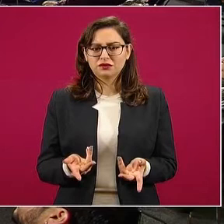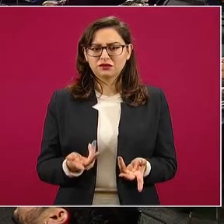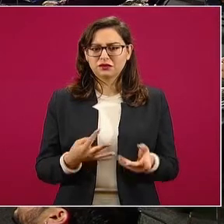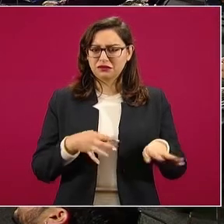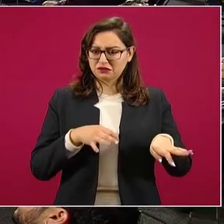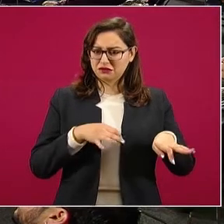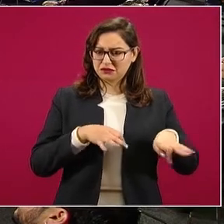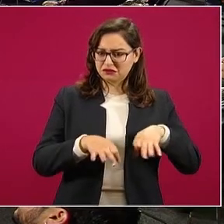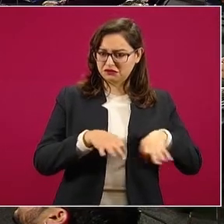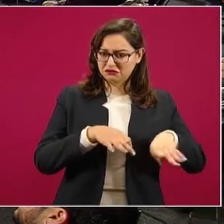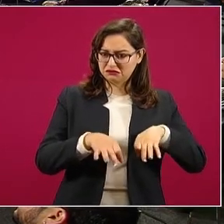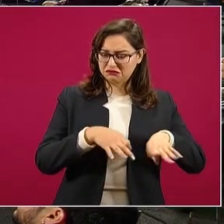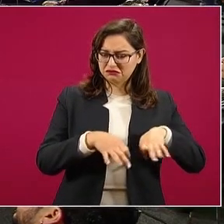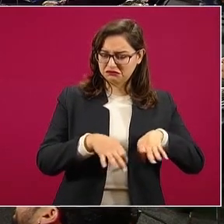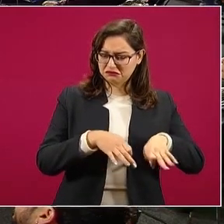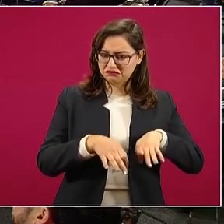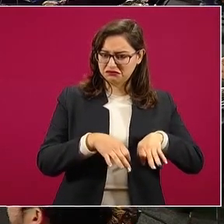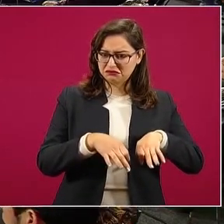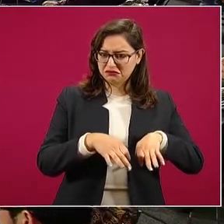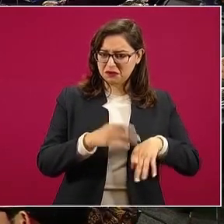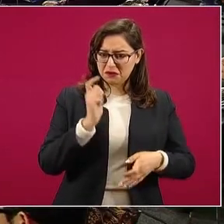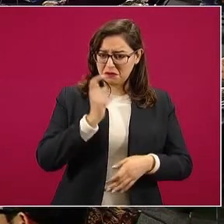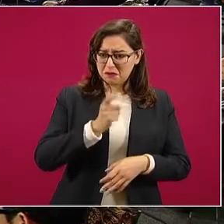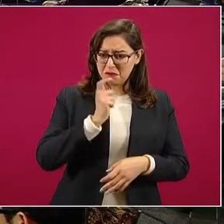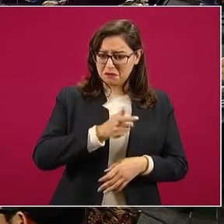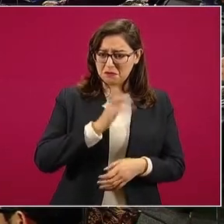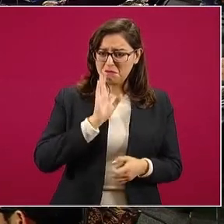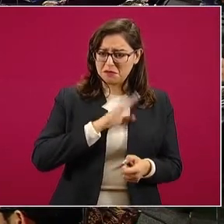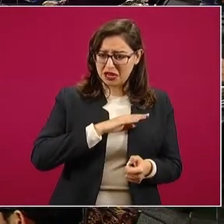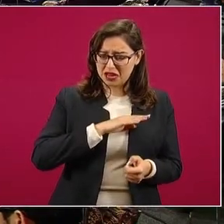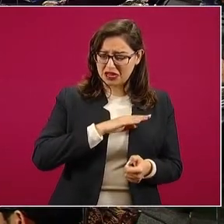mal pagados,